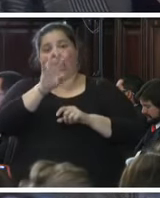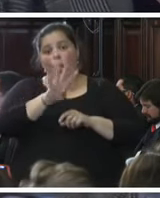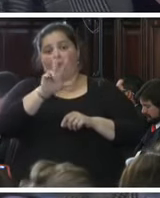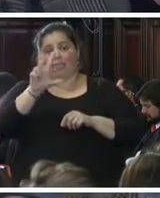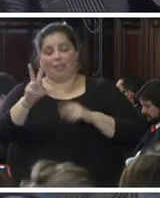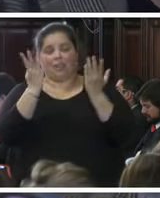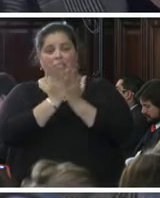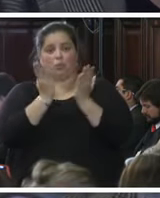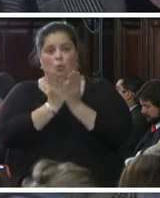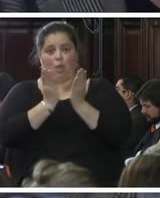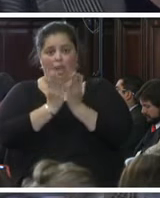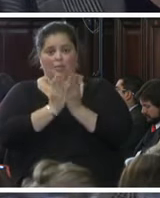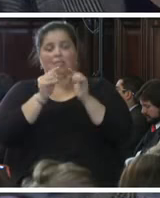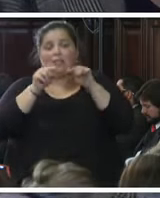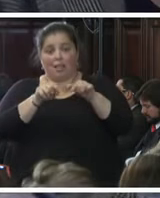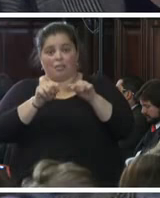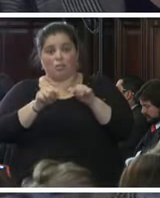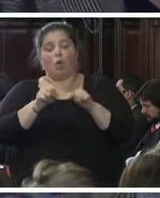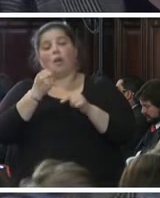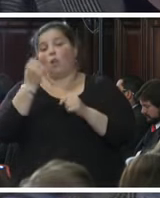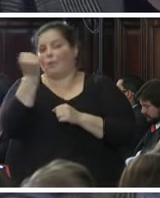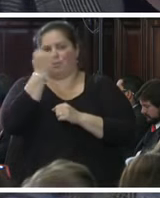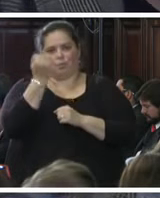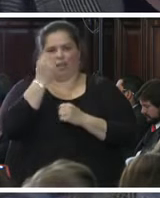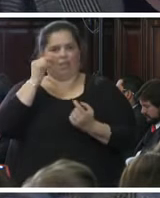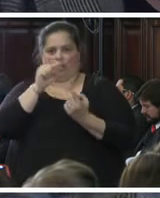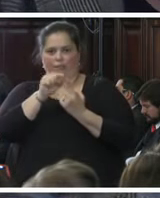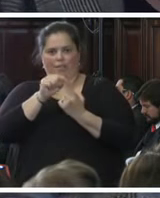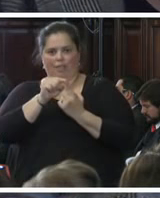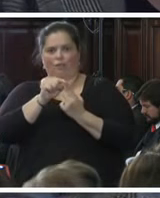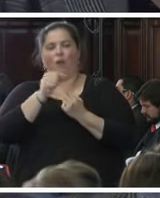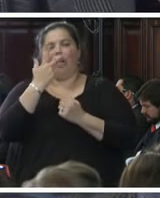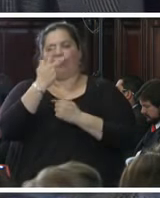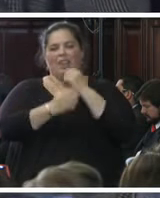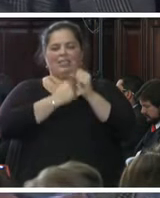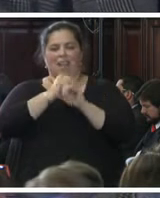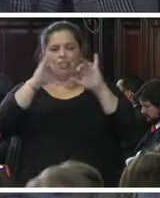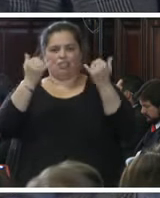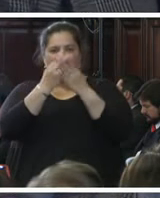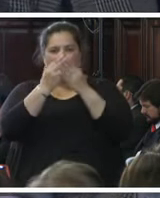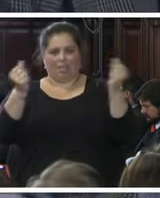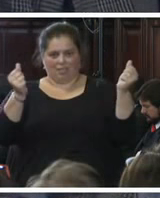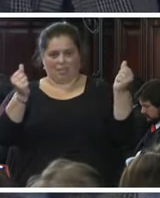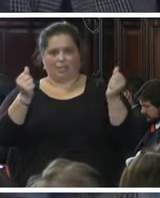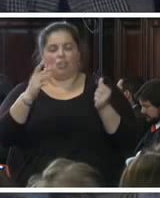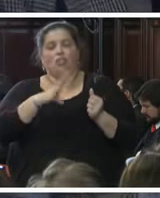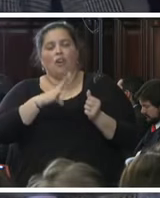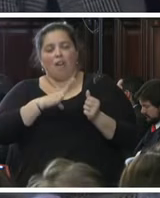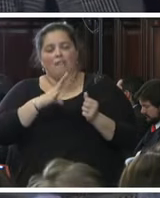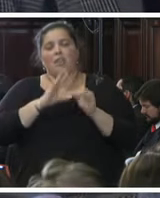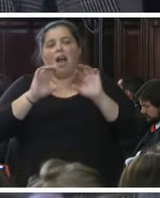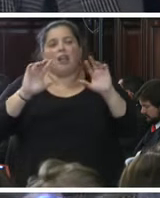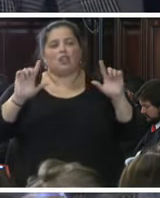que a tres años de su desaparición aún no tenemos una